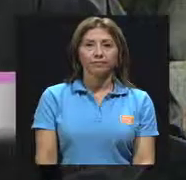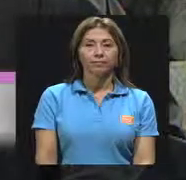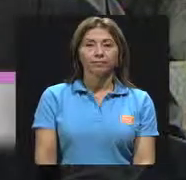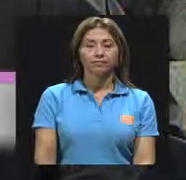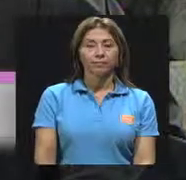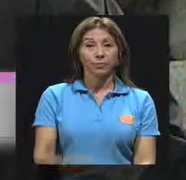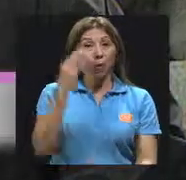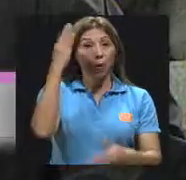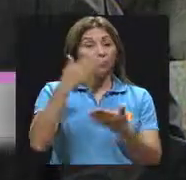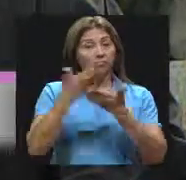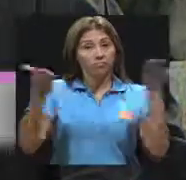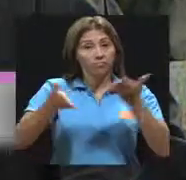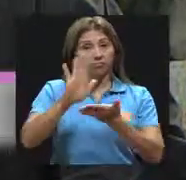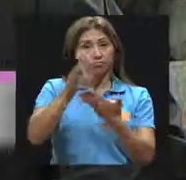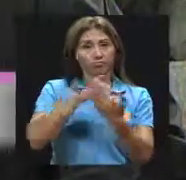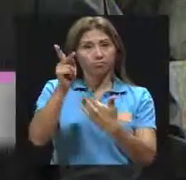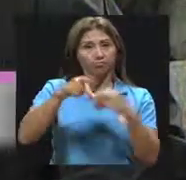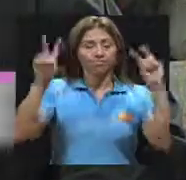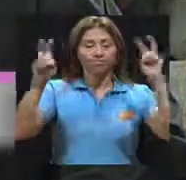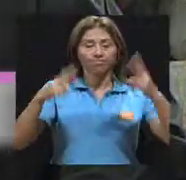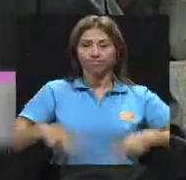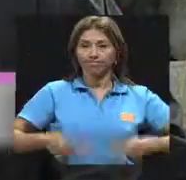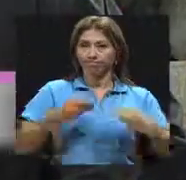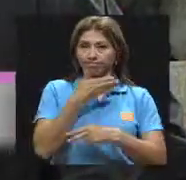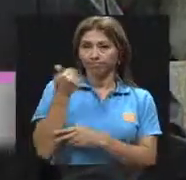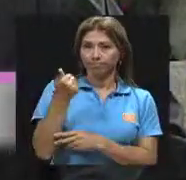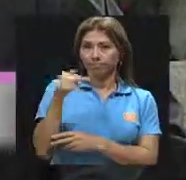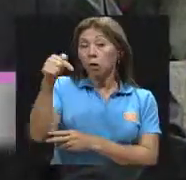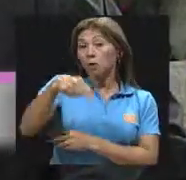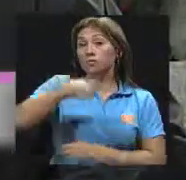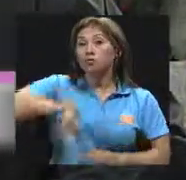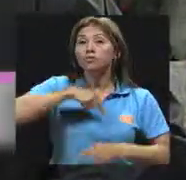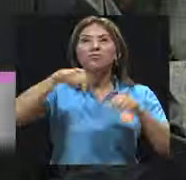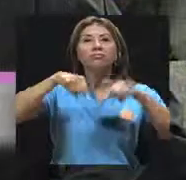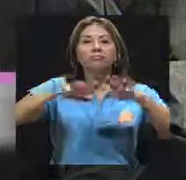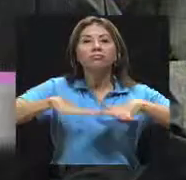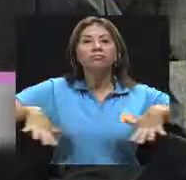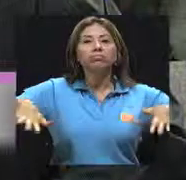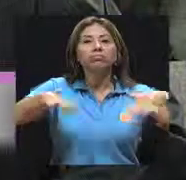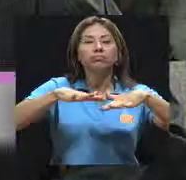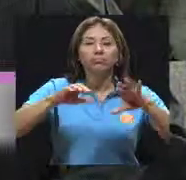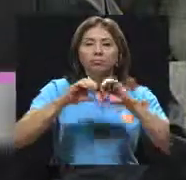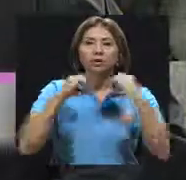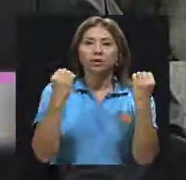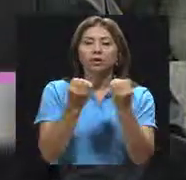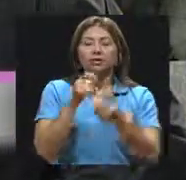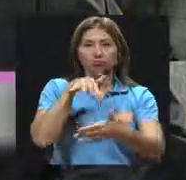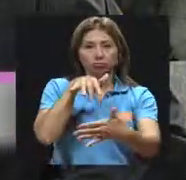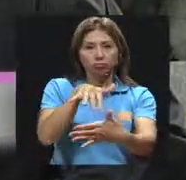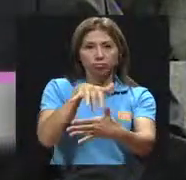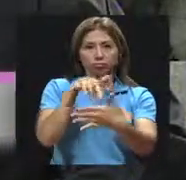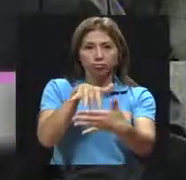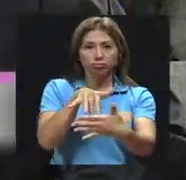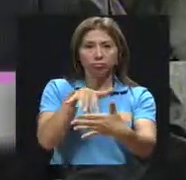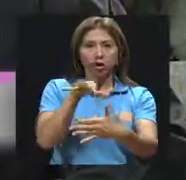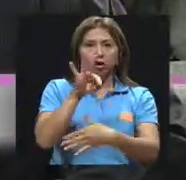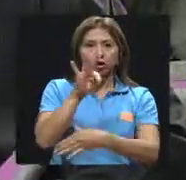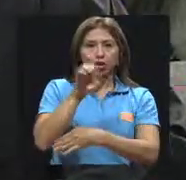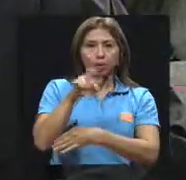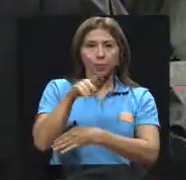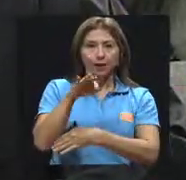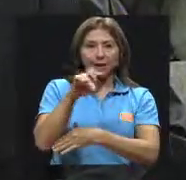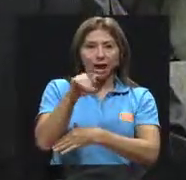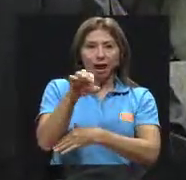Hola, bienvenidos a su programa Vivir Mejor. El día de hoy nos encontramos desde la sede de la Organización de Estudios Tropicales en la